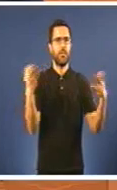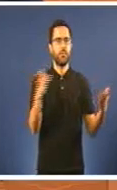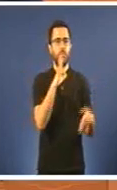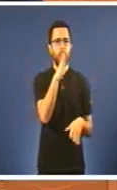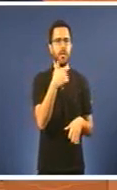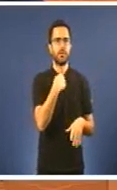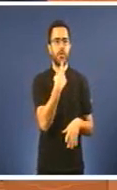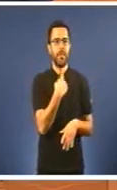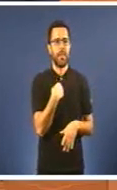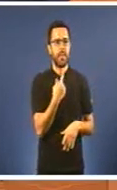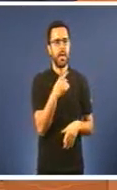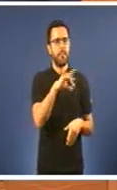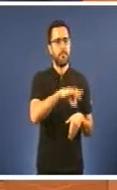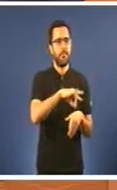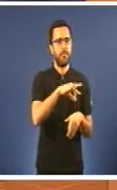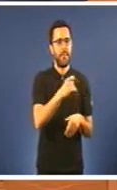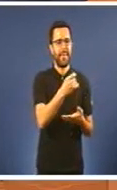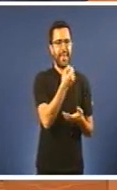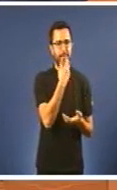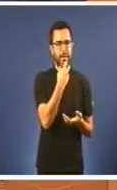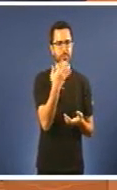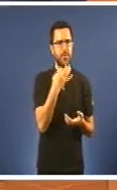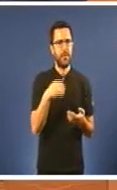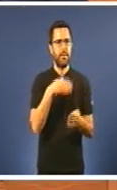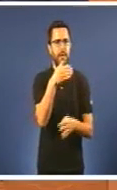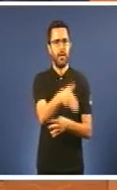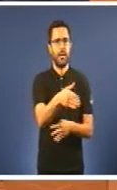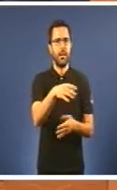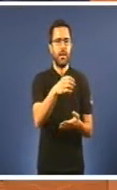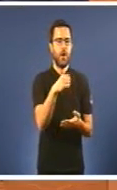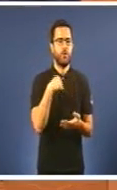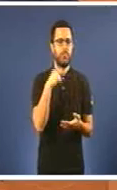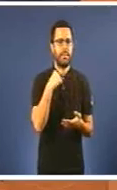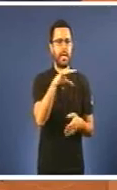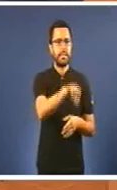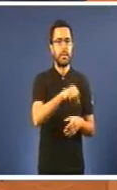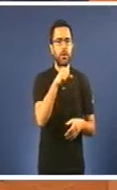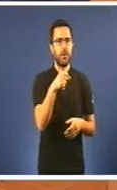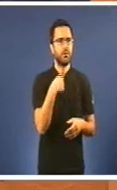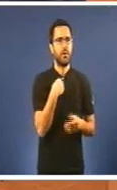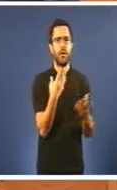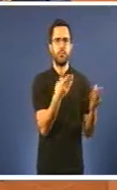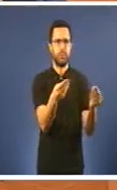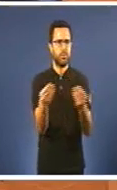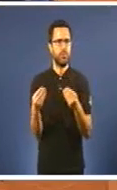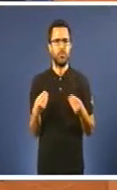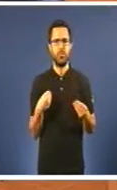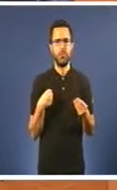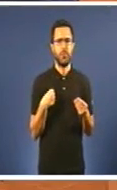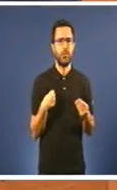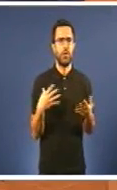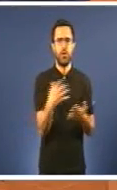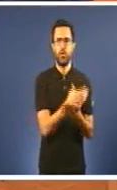medicamentos que hai que ir a recollelos aos hospitais señor Jorquera, moitísimos Moitísimos Todos os medicamentos